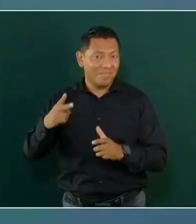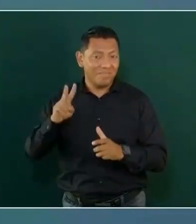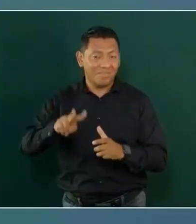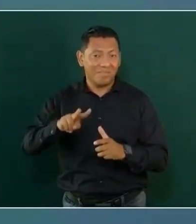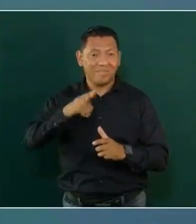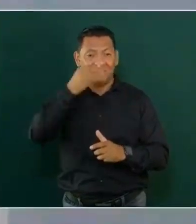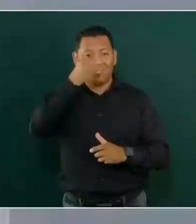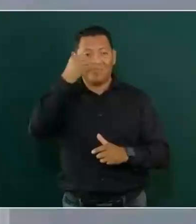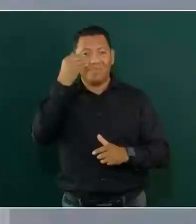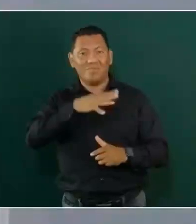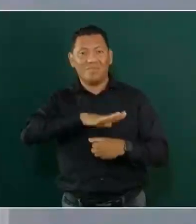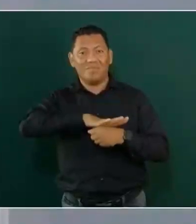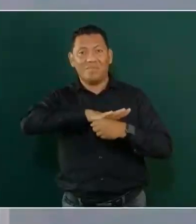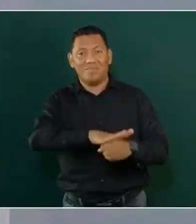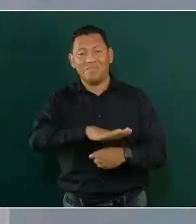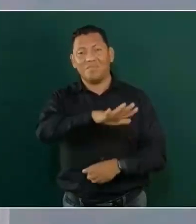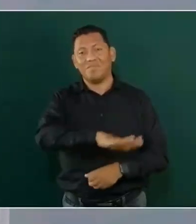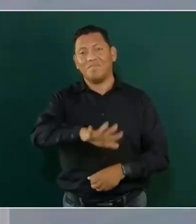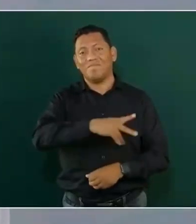Desprecian al pueblo.